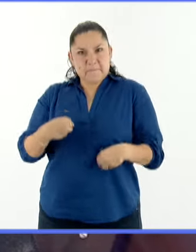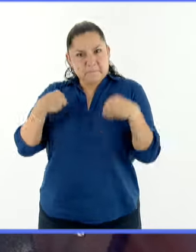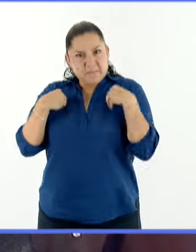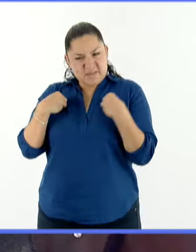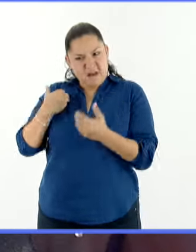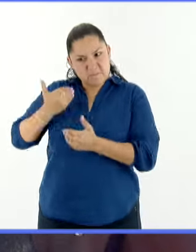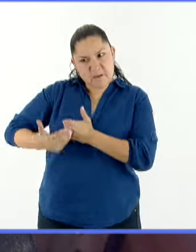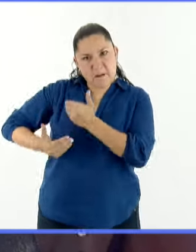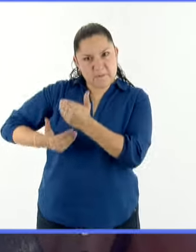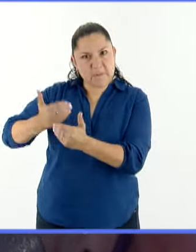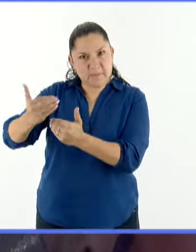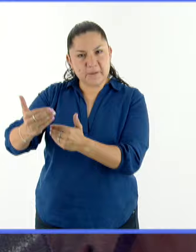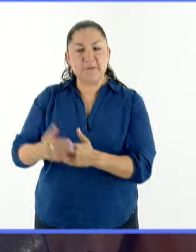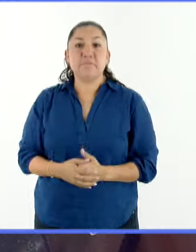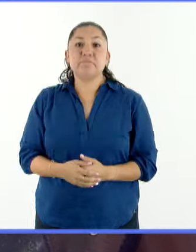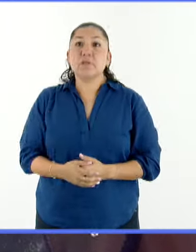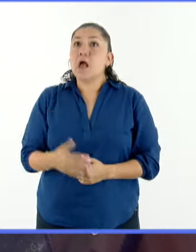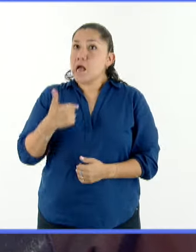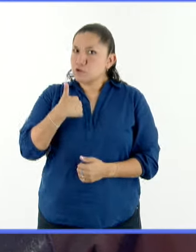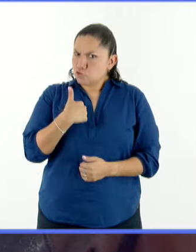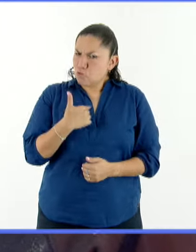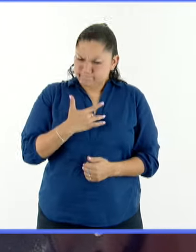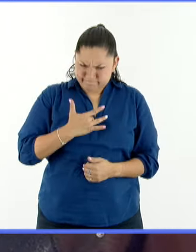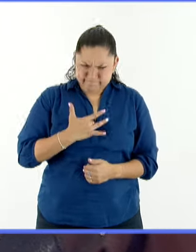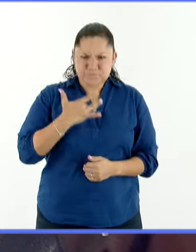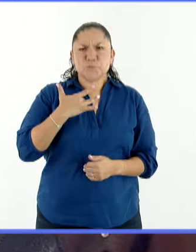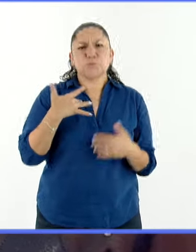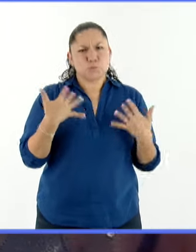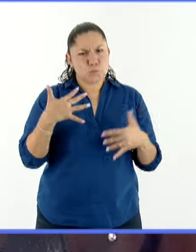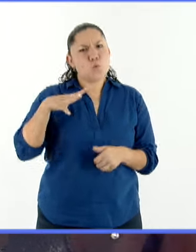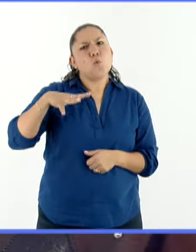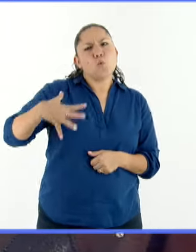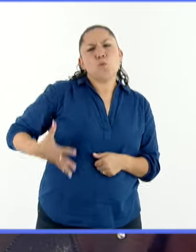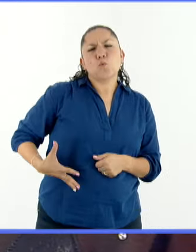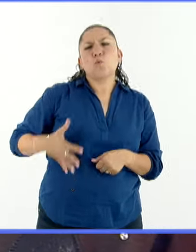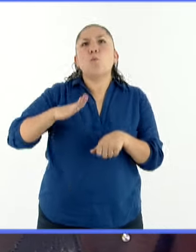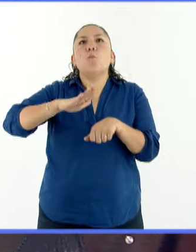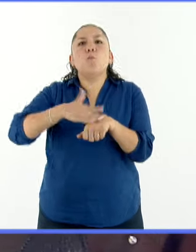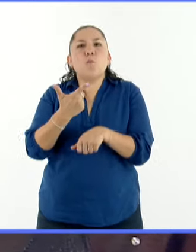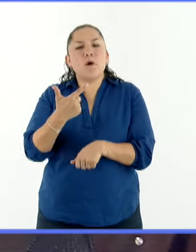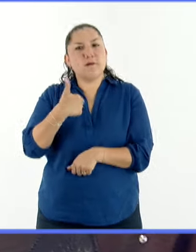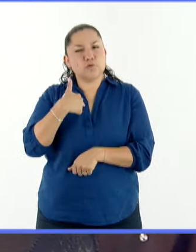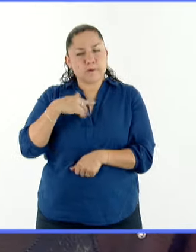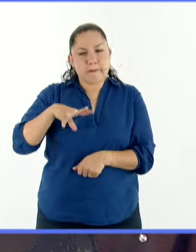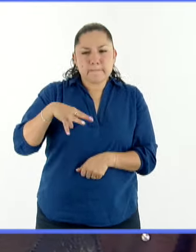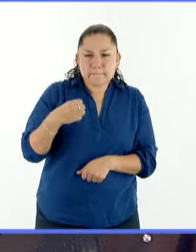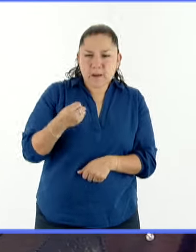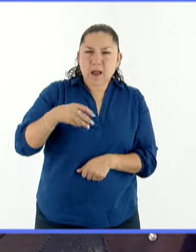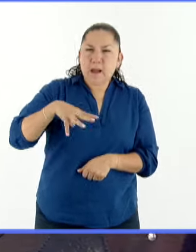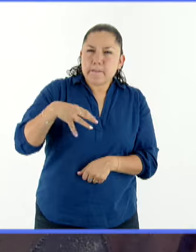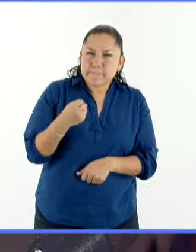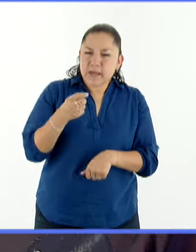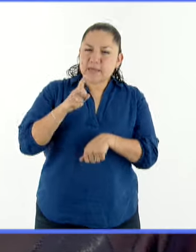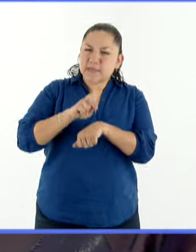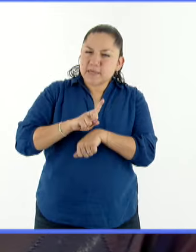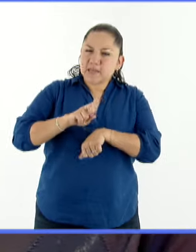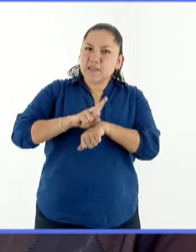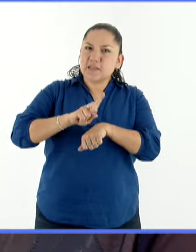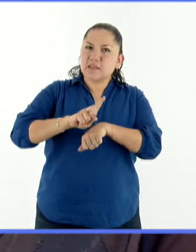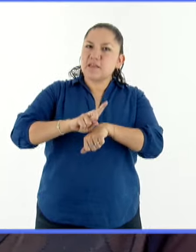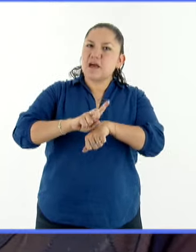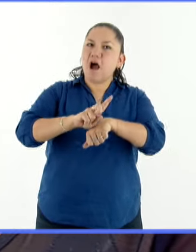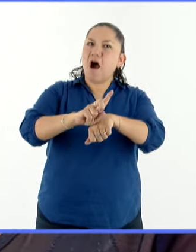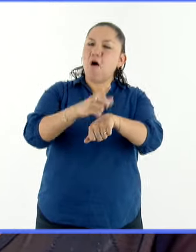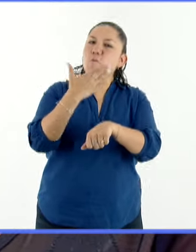que todo lo que estás poniendo o el granito de arena que vas poniendo cada día, pues está dando frutos. Entonces creo